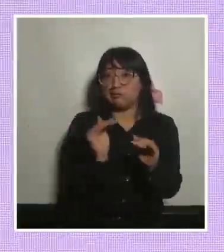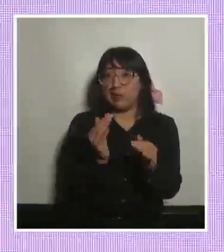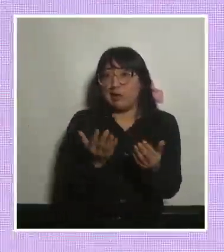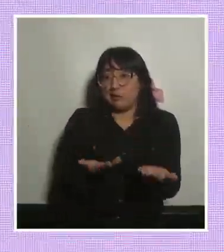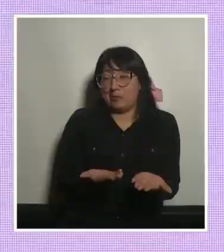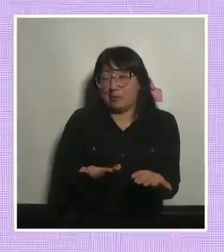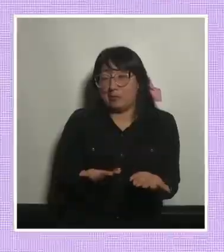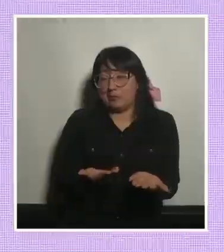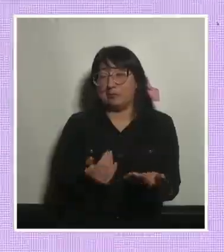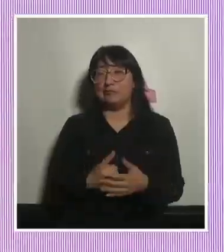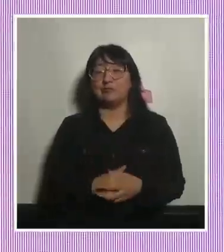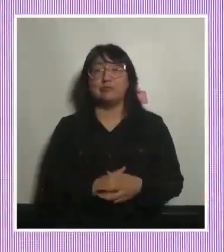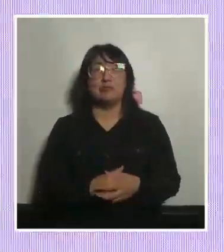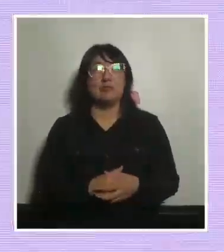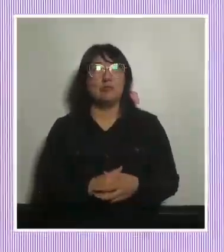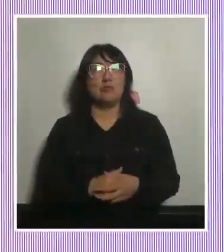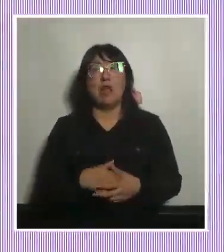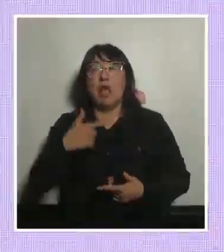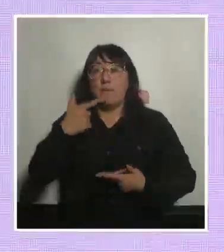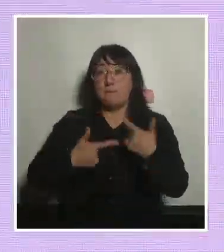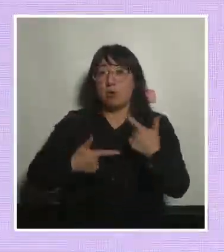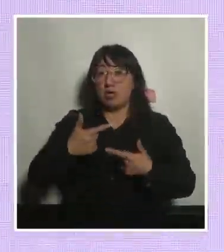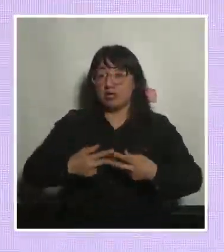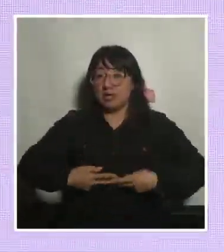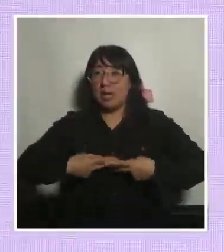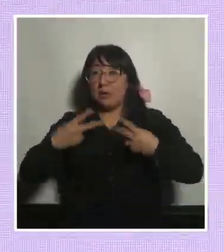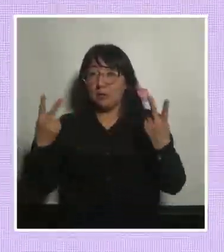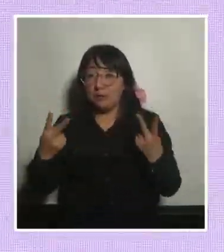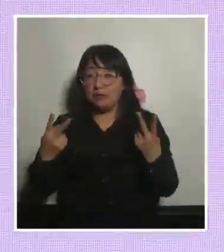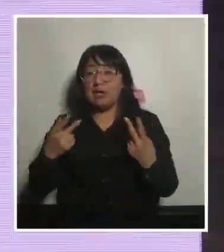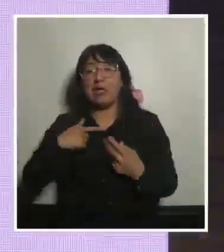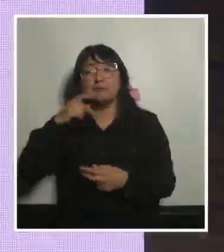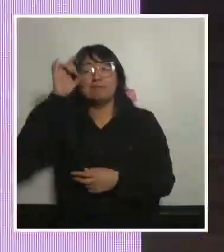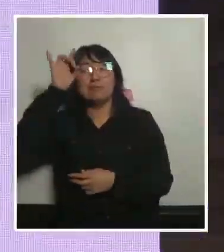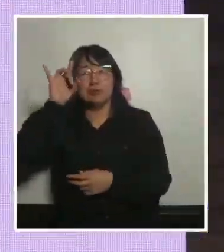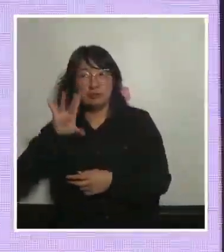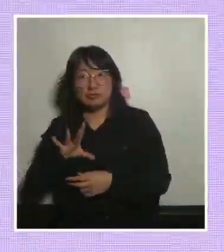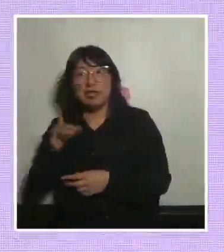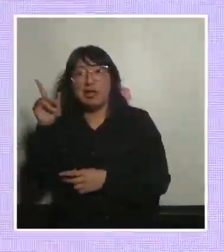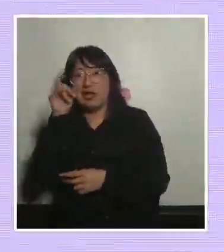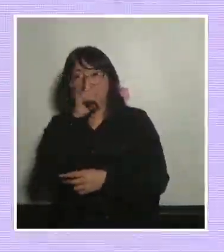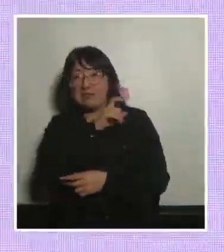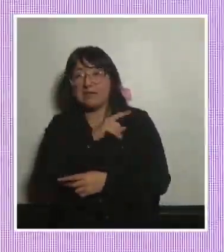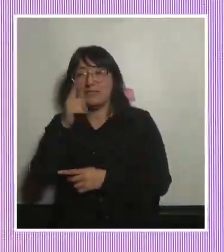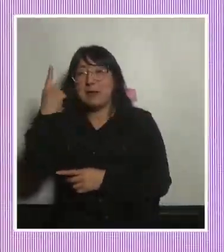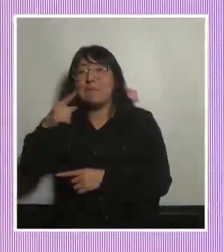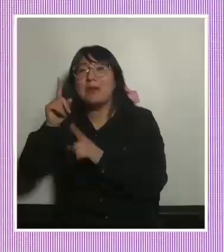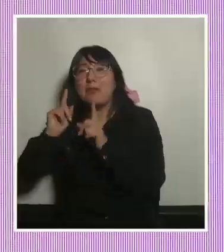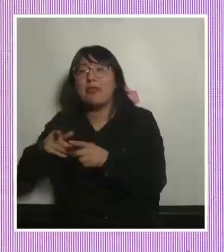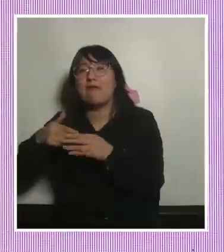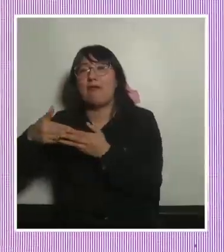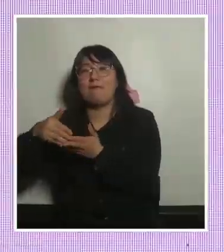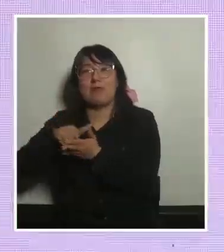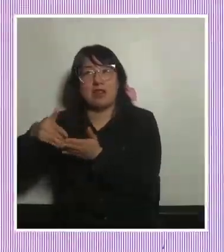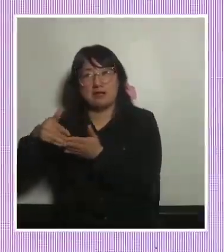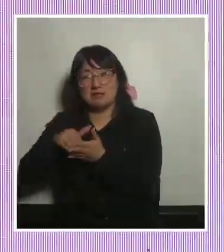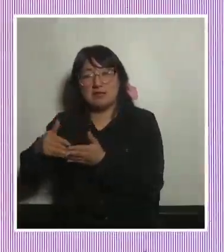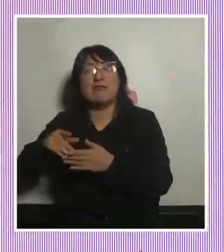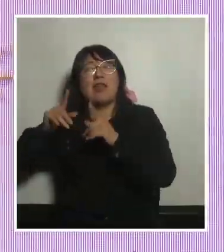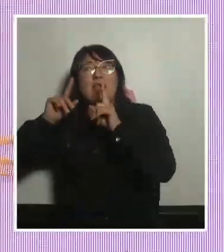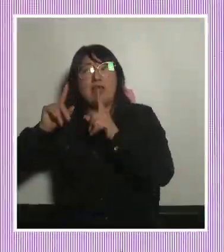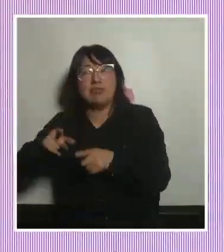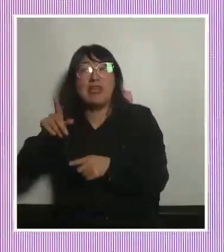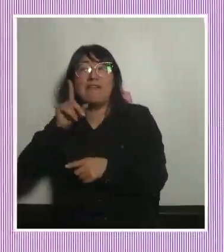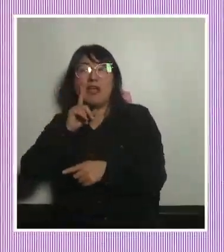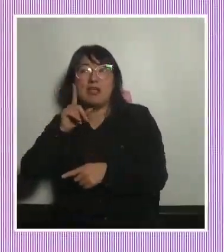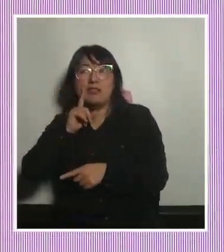saben concretarlas las políticas públicas sé que esto es muy difícil pero tienen que poder ser flexibles tienen que tener una